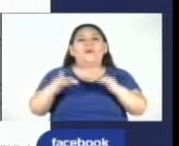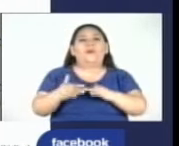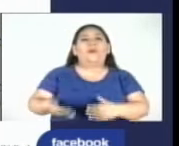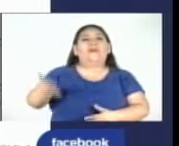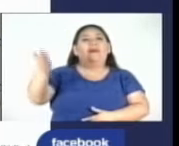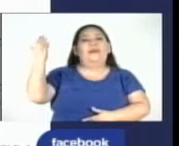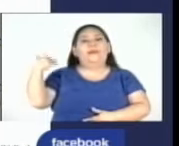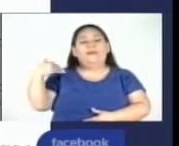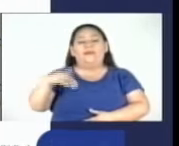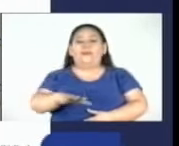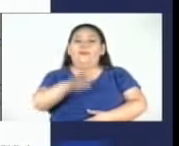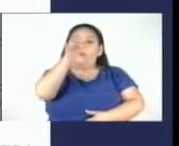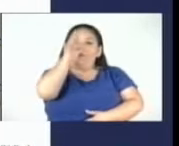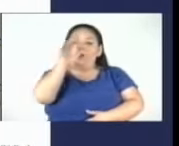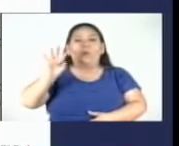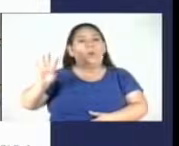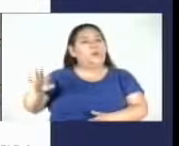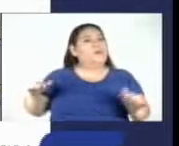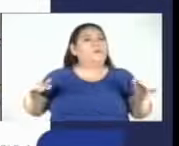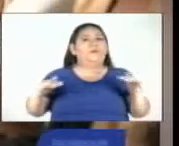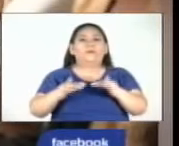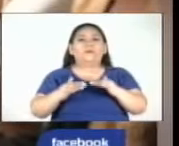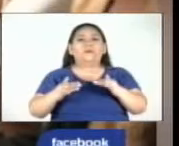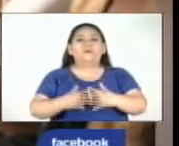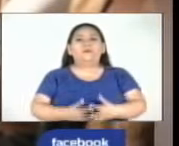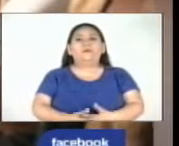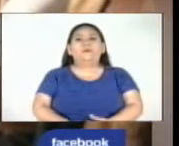hizo con las elecciones del 4 de febrero.